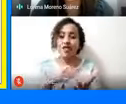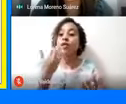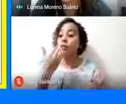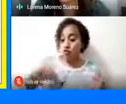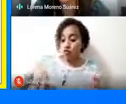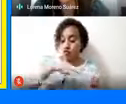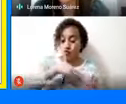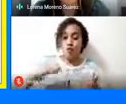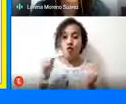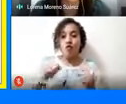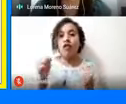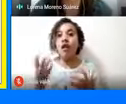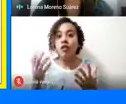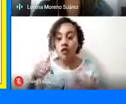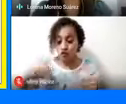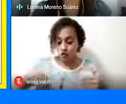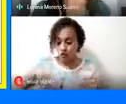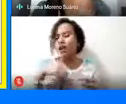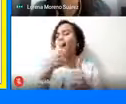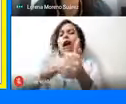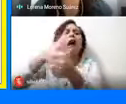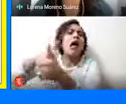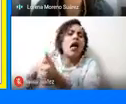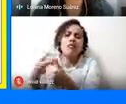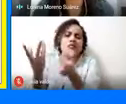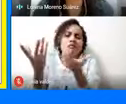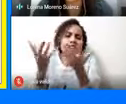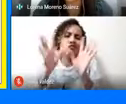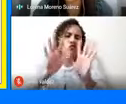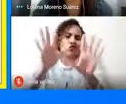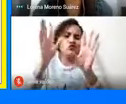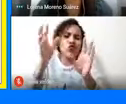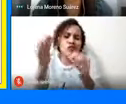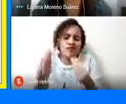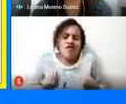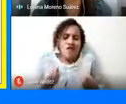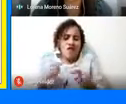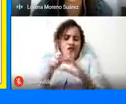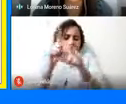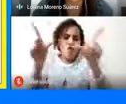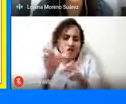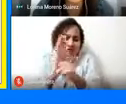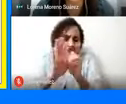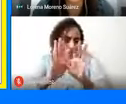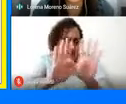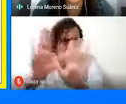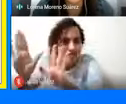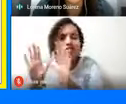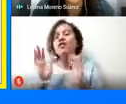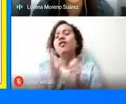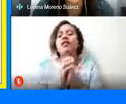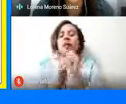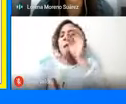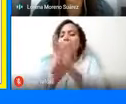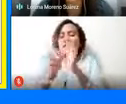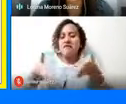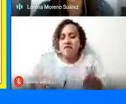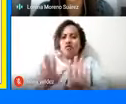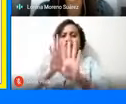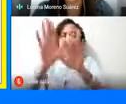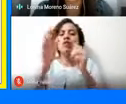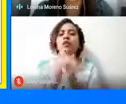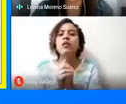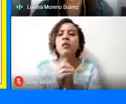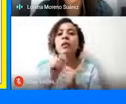bogotanos o cada uno en sus destinos o en sus ciudades de origen es el